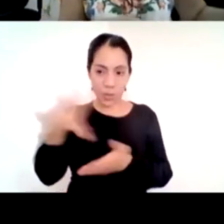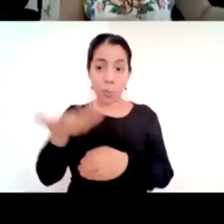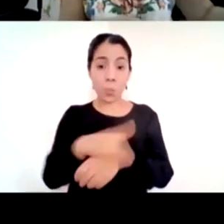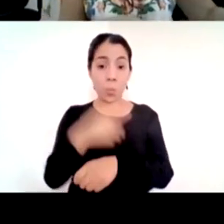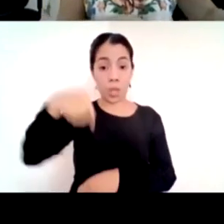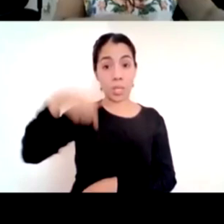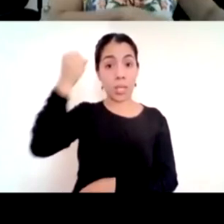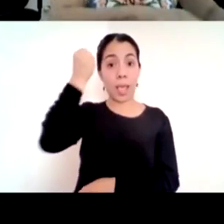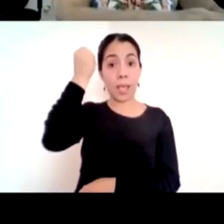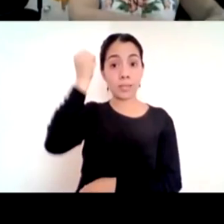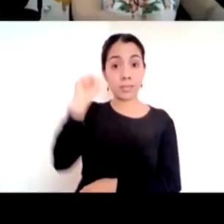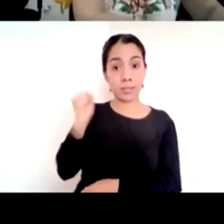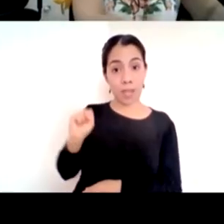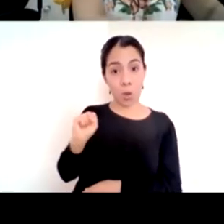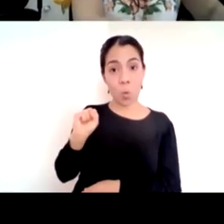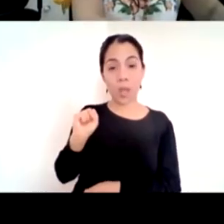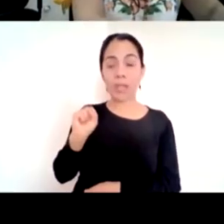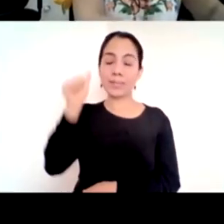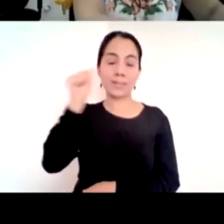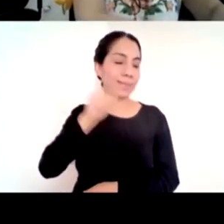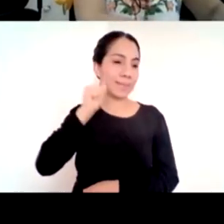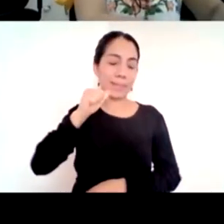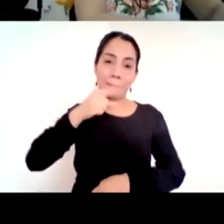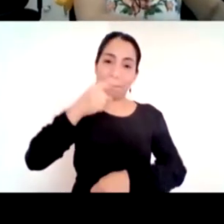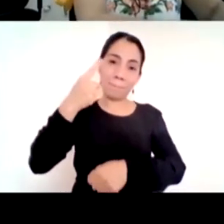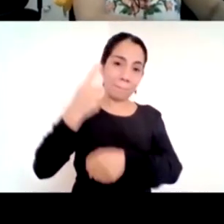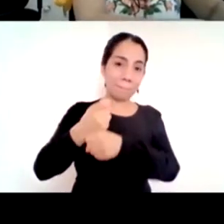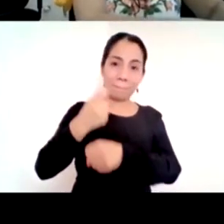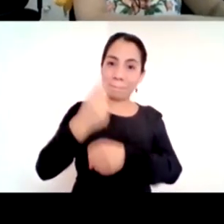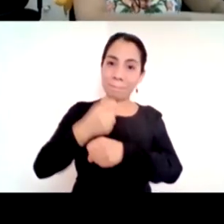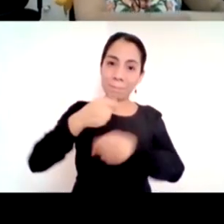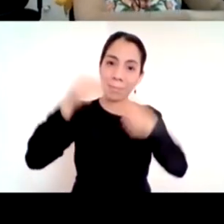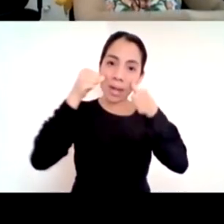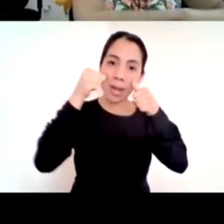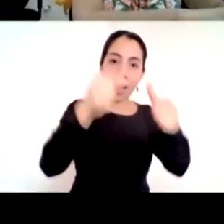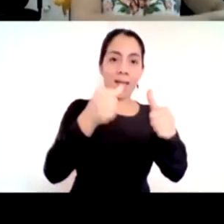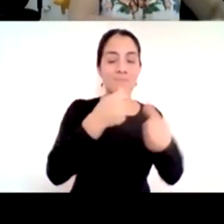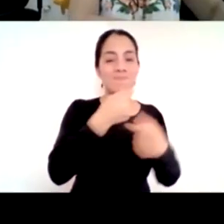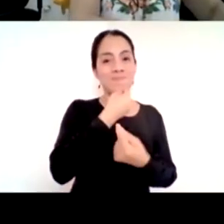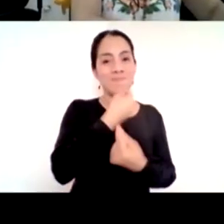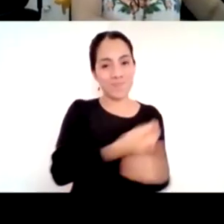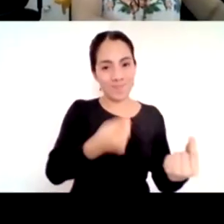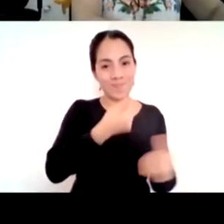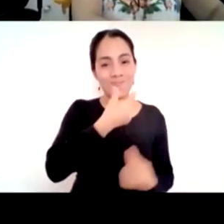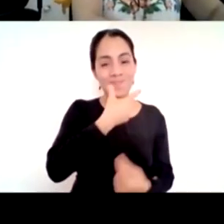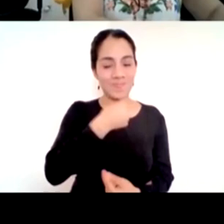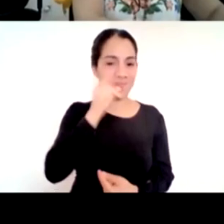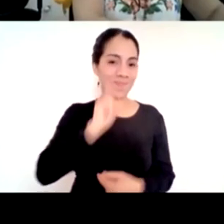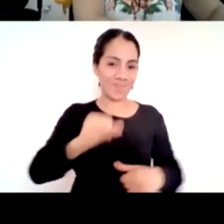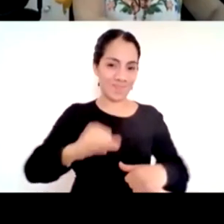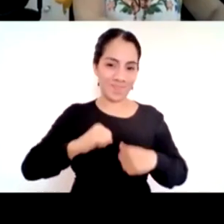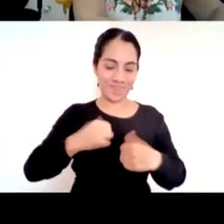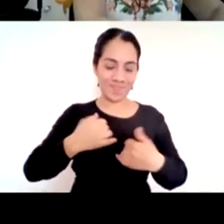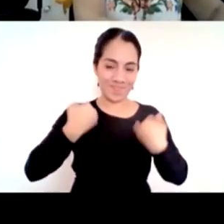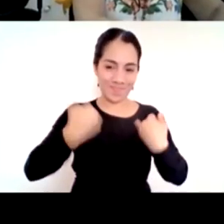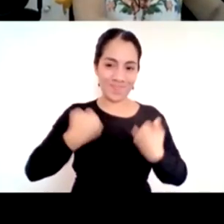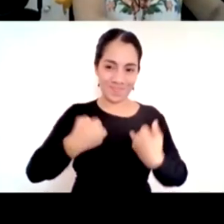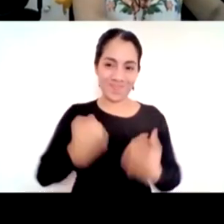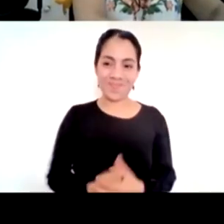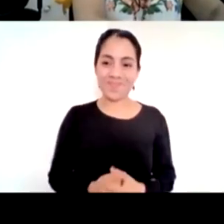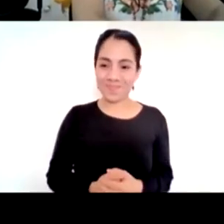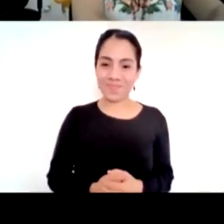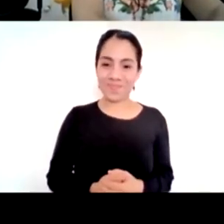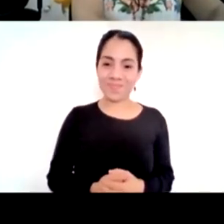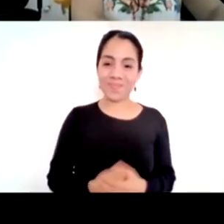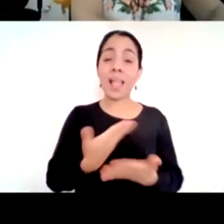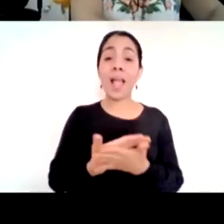primero a los niños muchísimas gracias muchas gracias Juan Alfonso y Esteban me imagino que nos